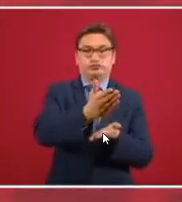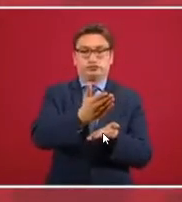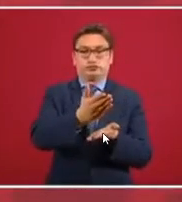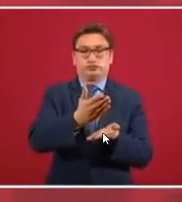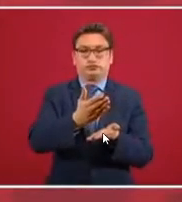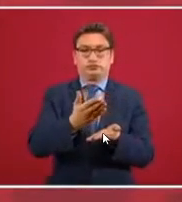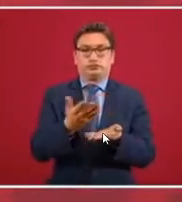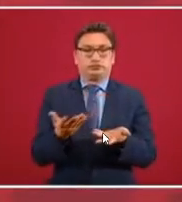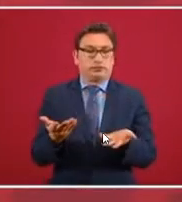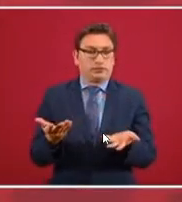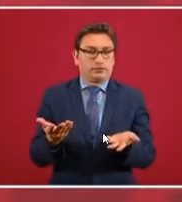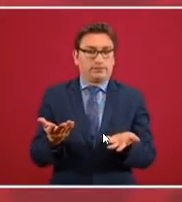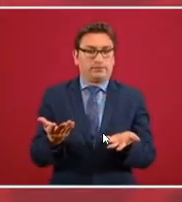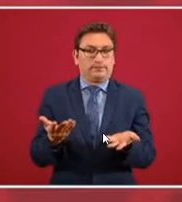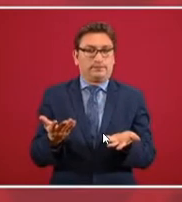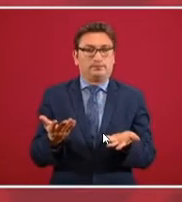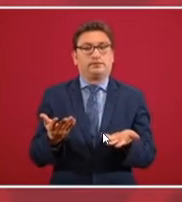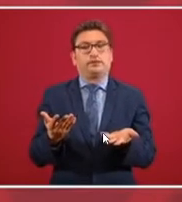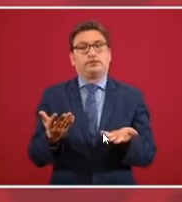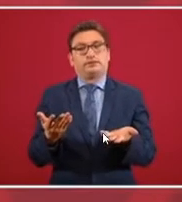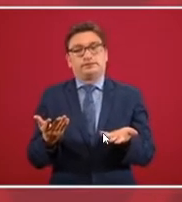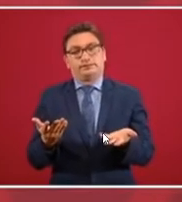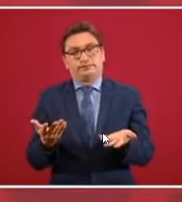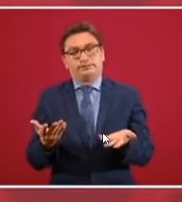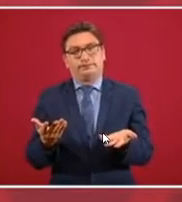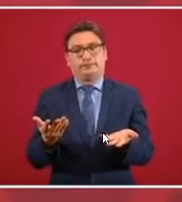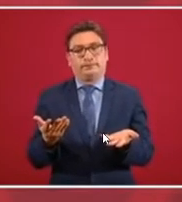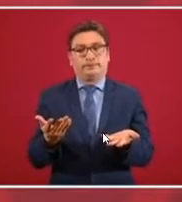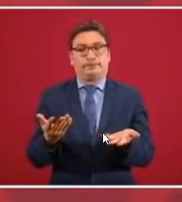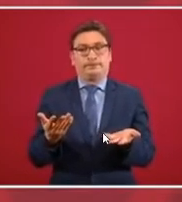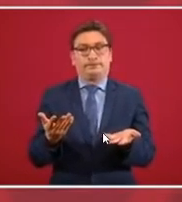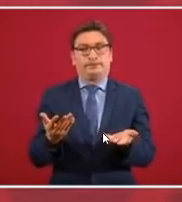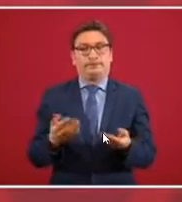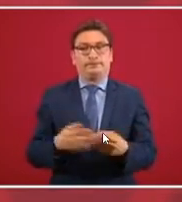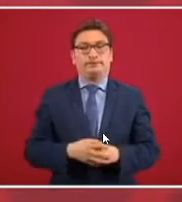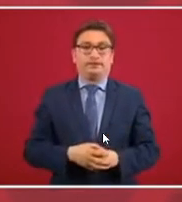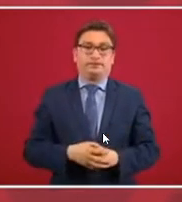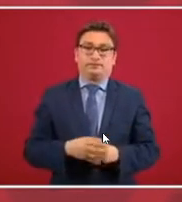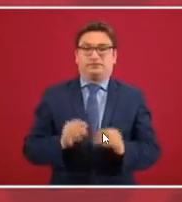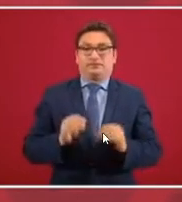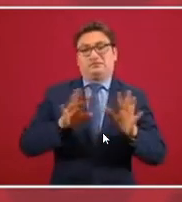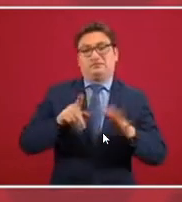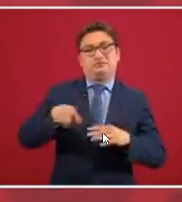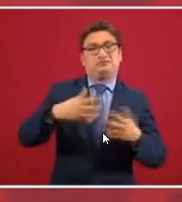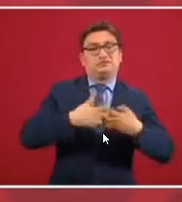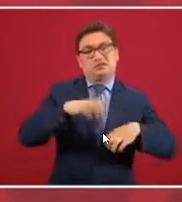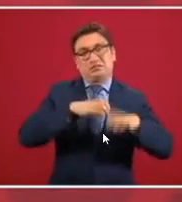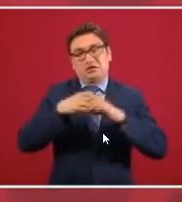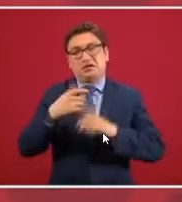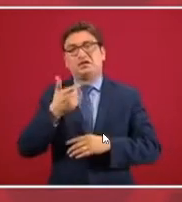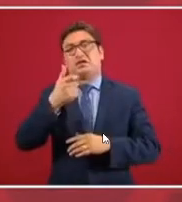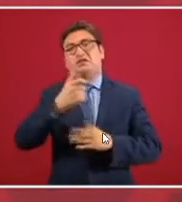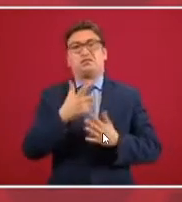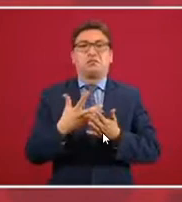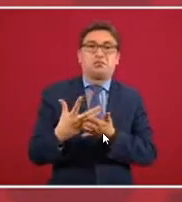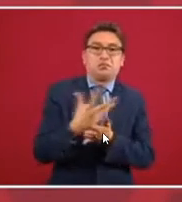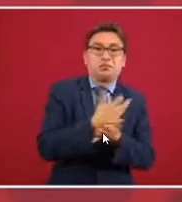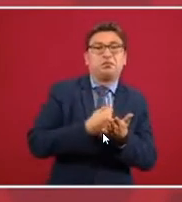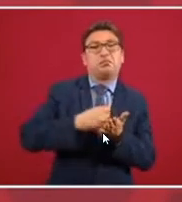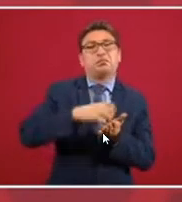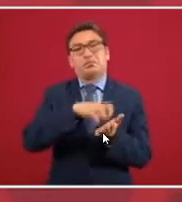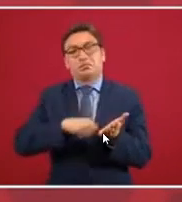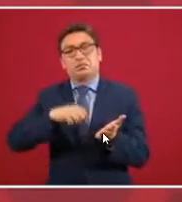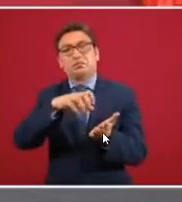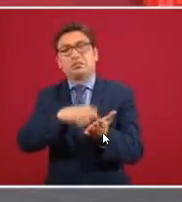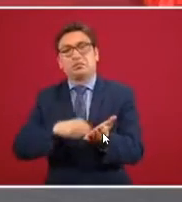y pues tienen ganancias y otras ni siquiera